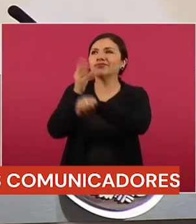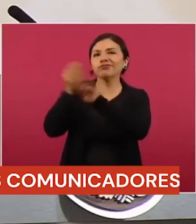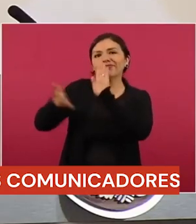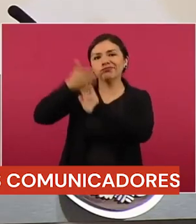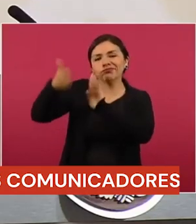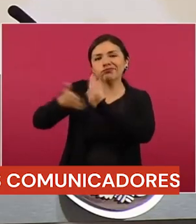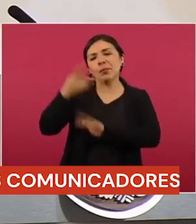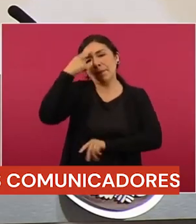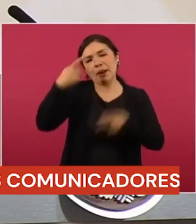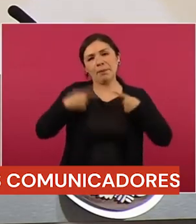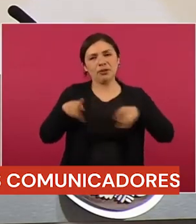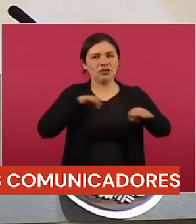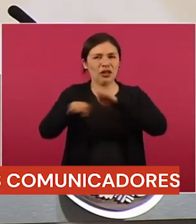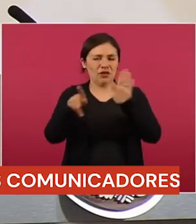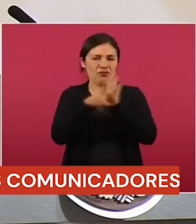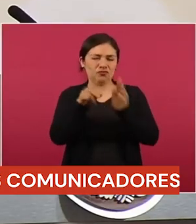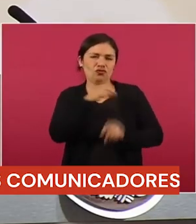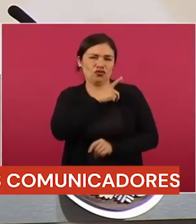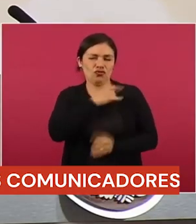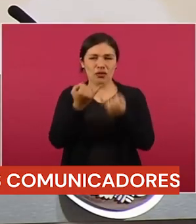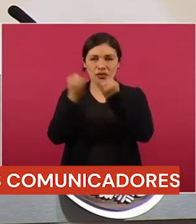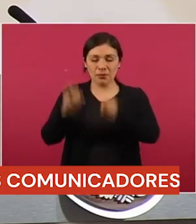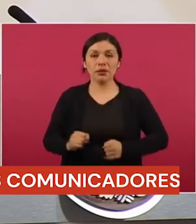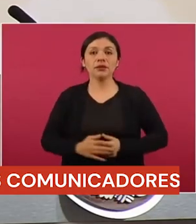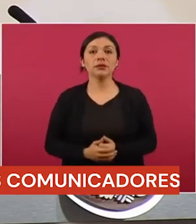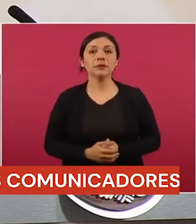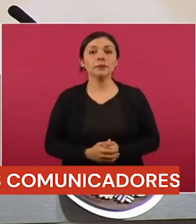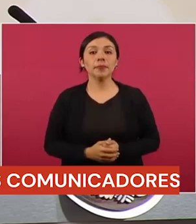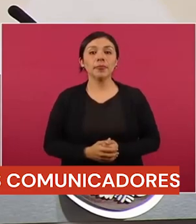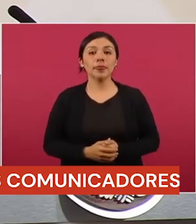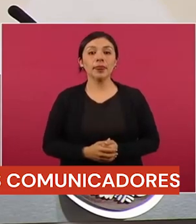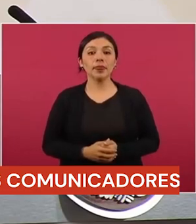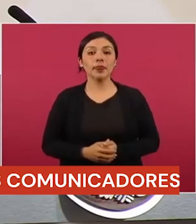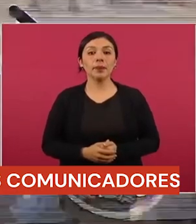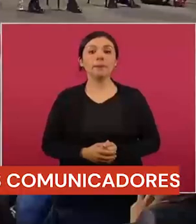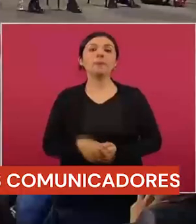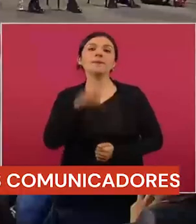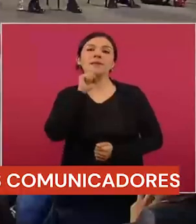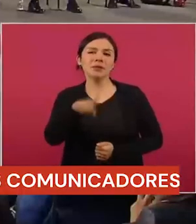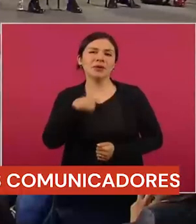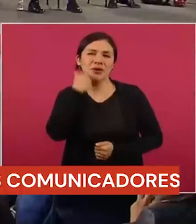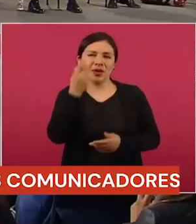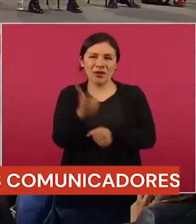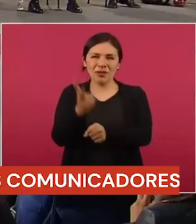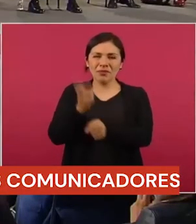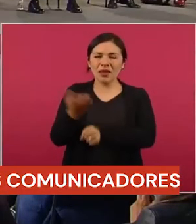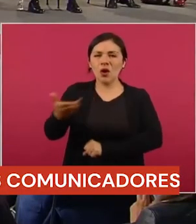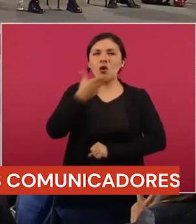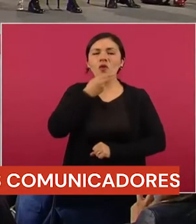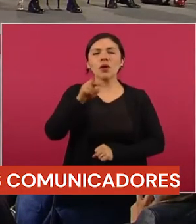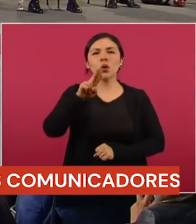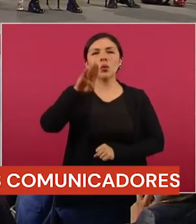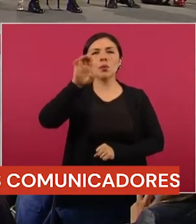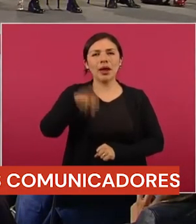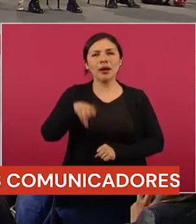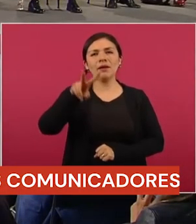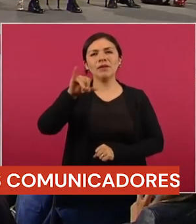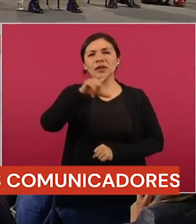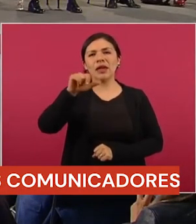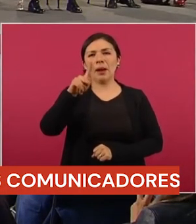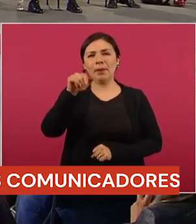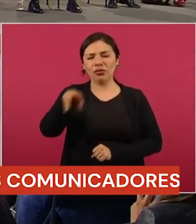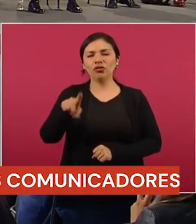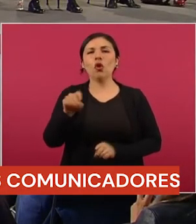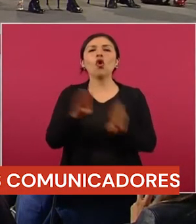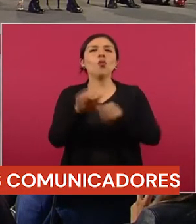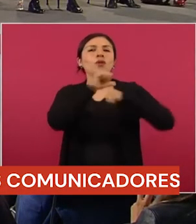para los periodistas por cuenta propia. Por último, me gustaría invitar al periodista Rubén Villalpando a que a nombre